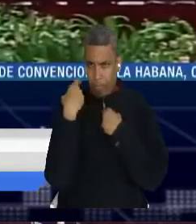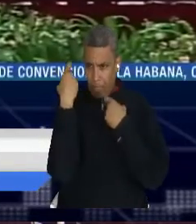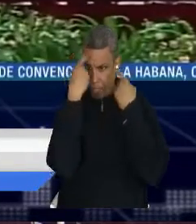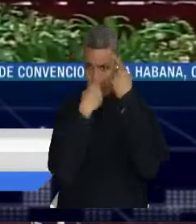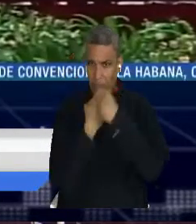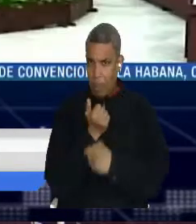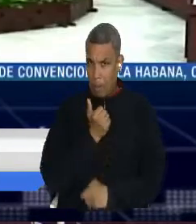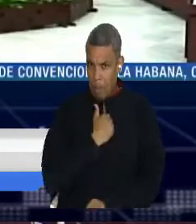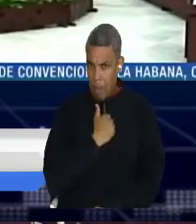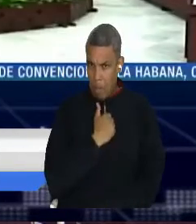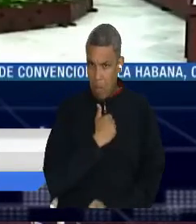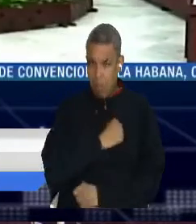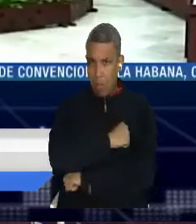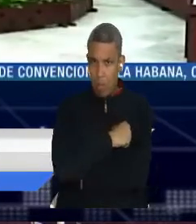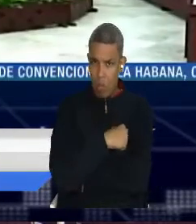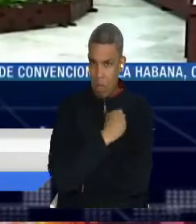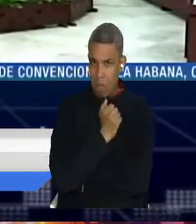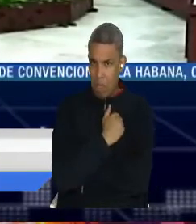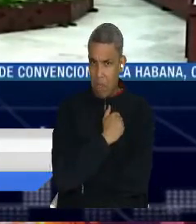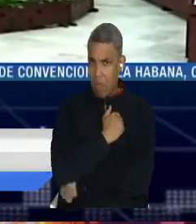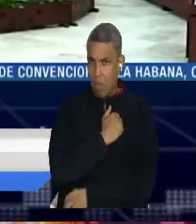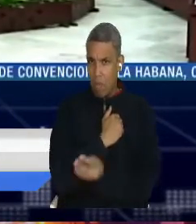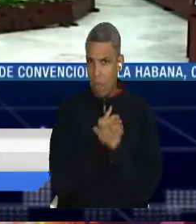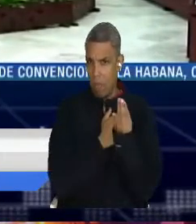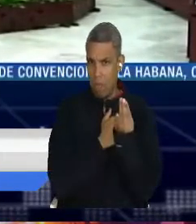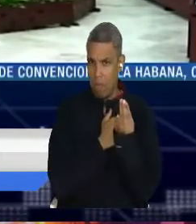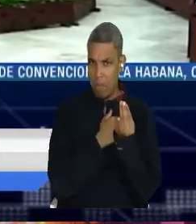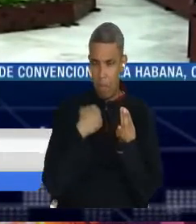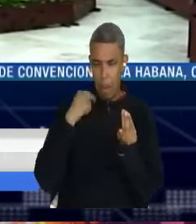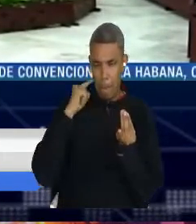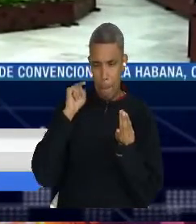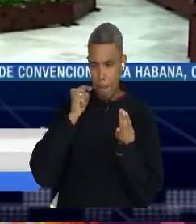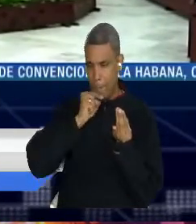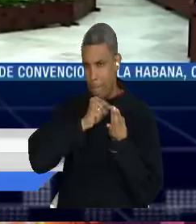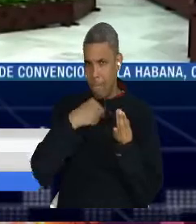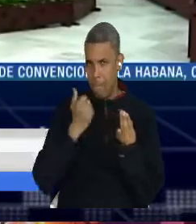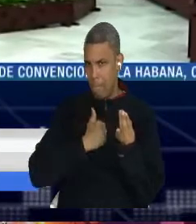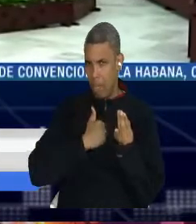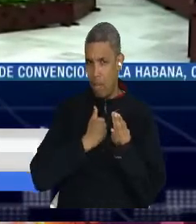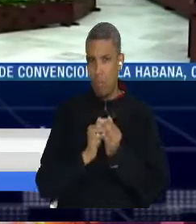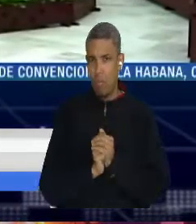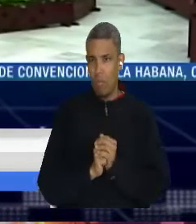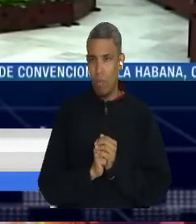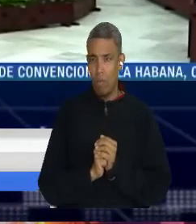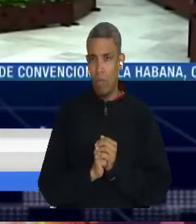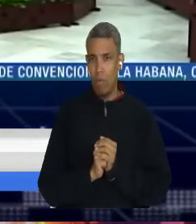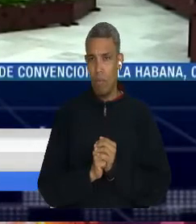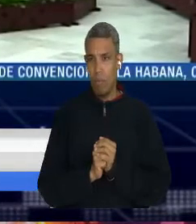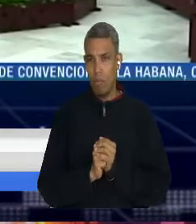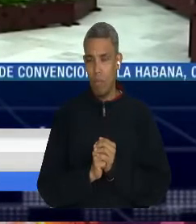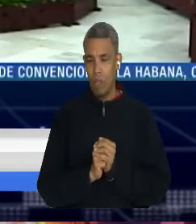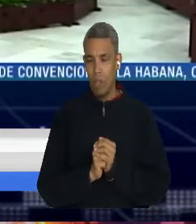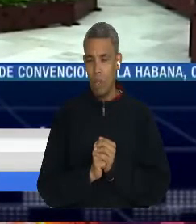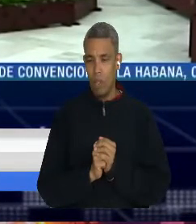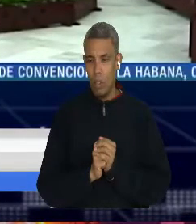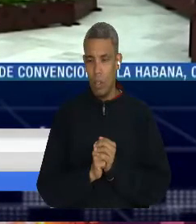y desde un análisis también muy objetivo, creería que han sido un punto de inflexión